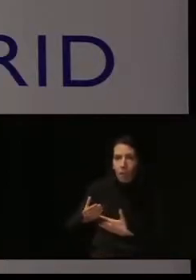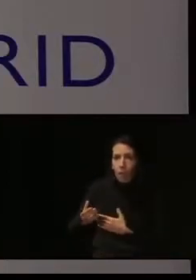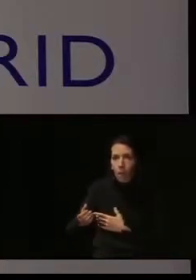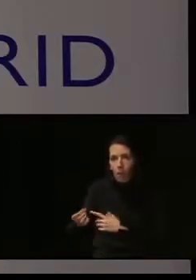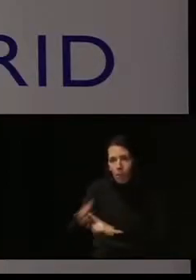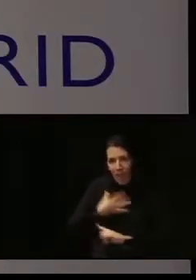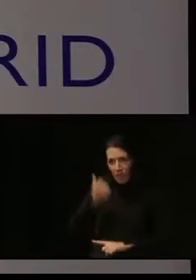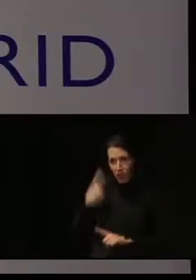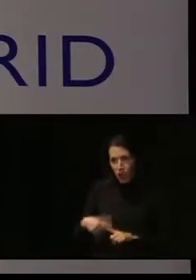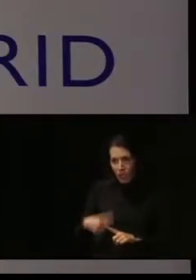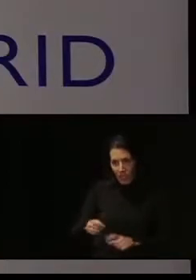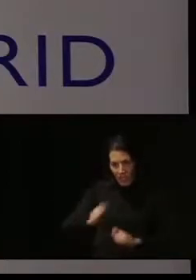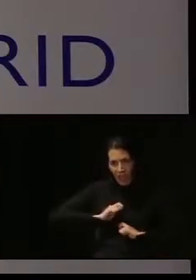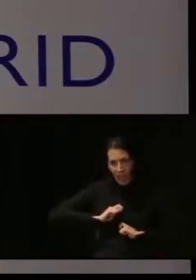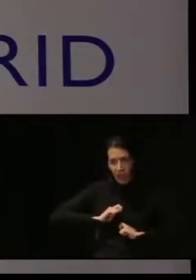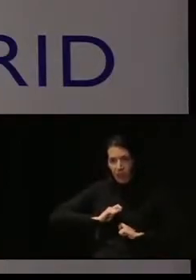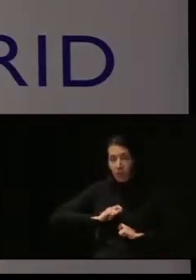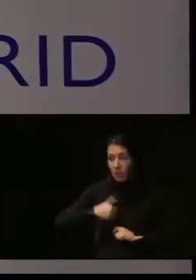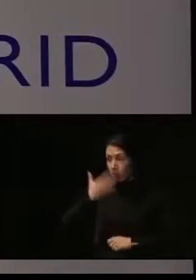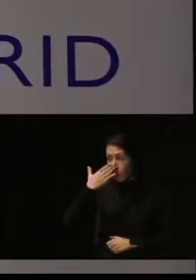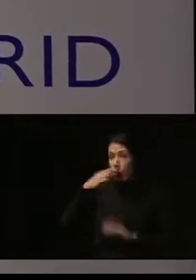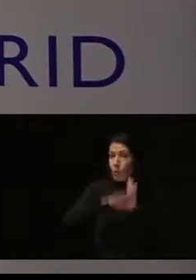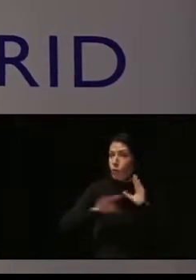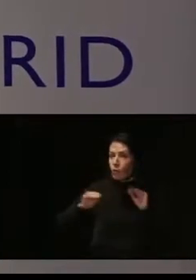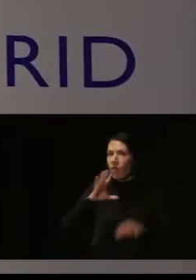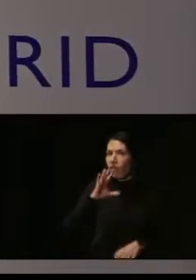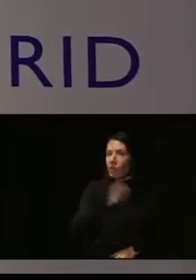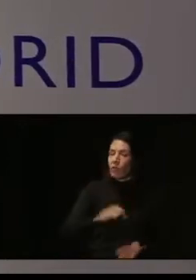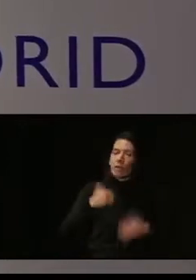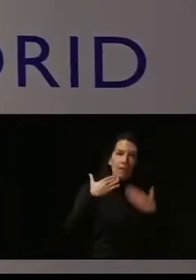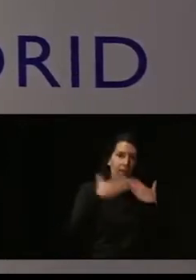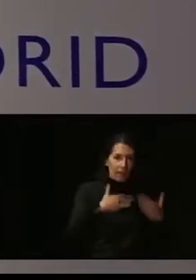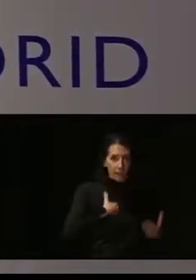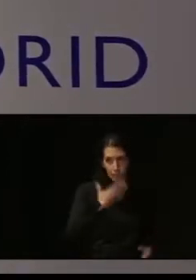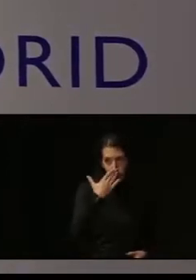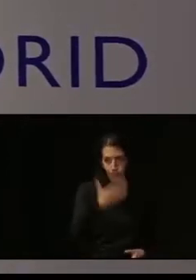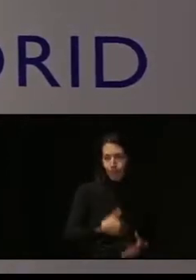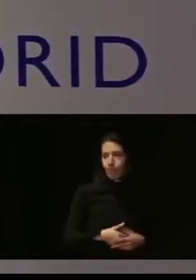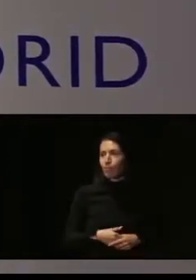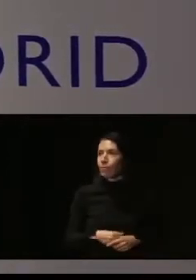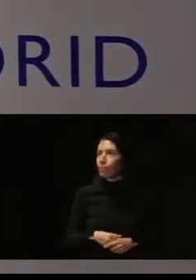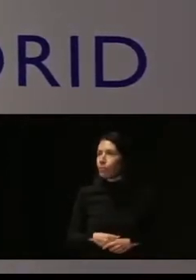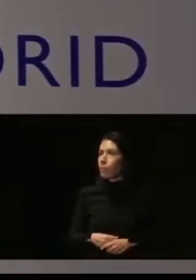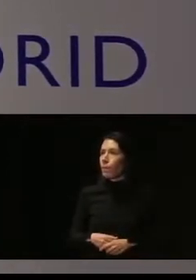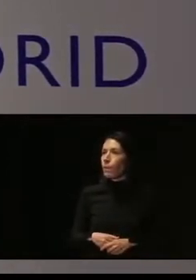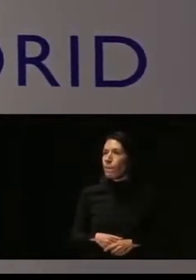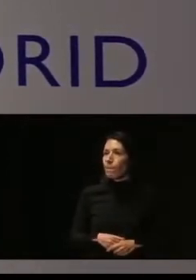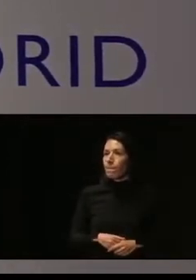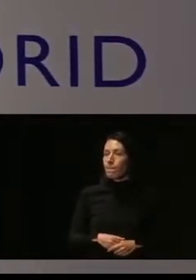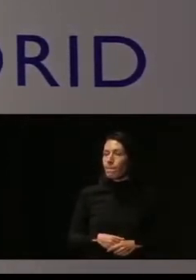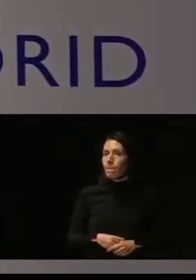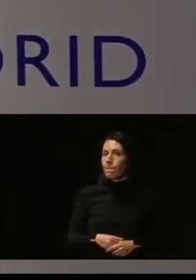fantástico y se lo agradezco. Bueno, pues